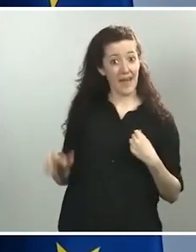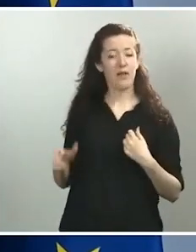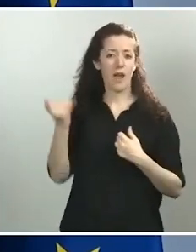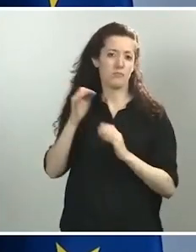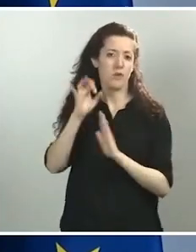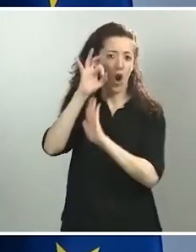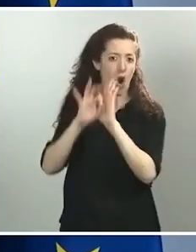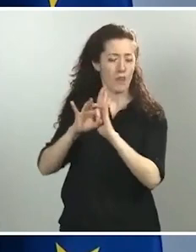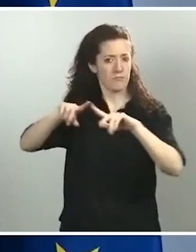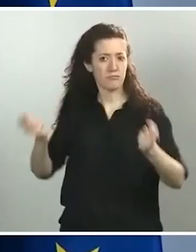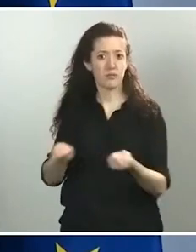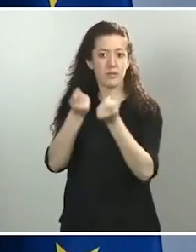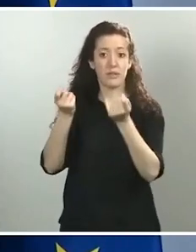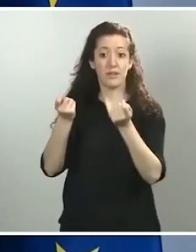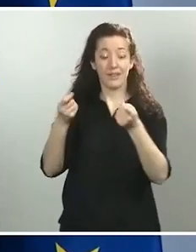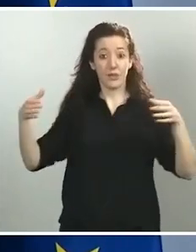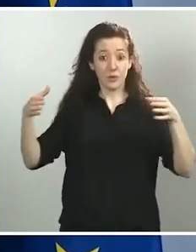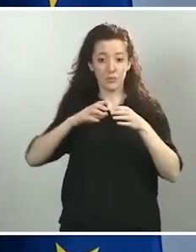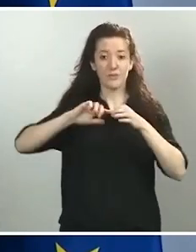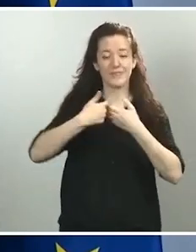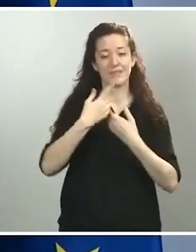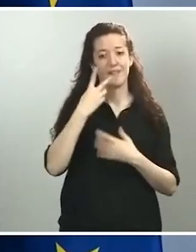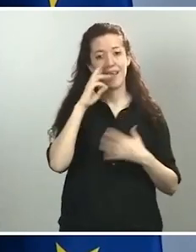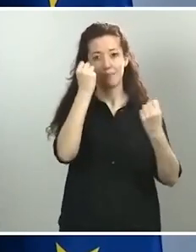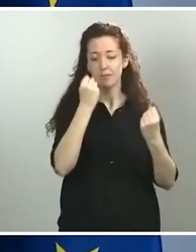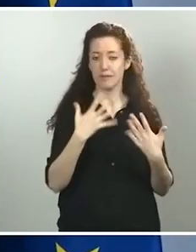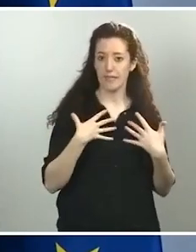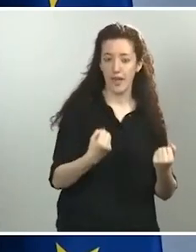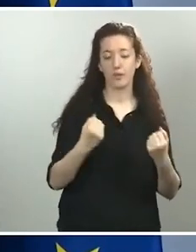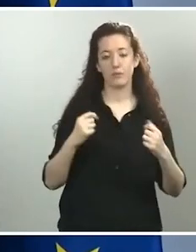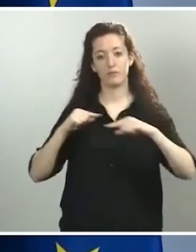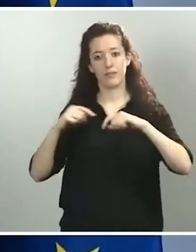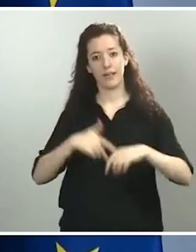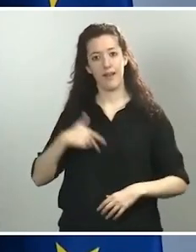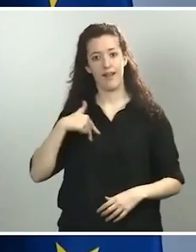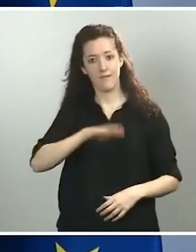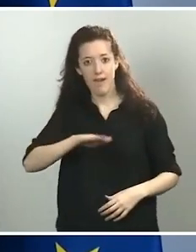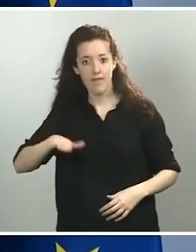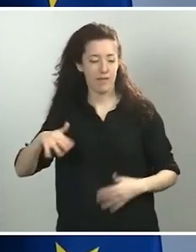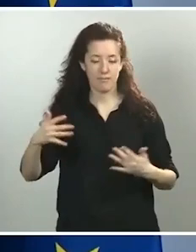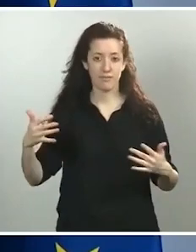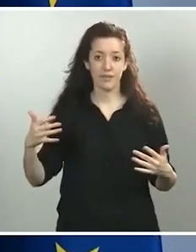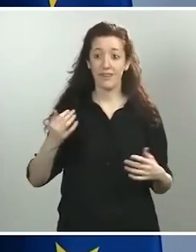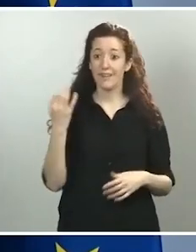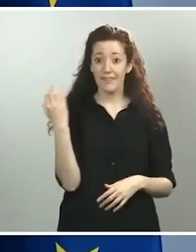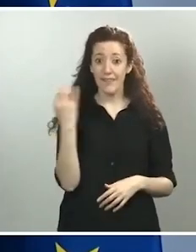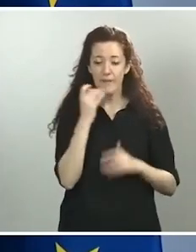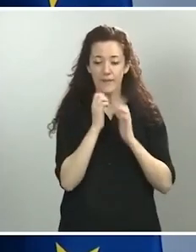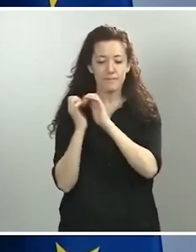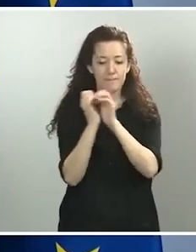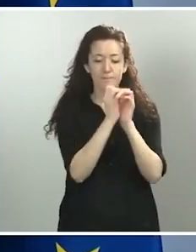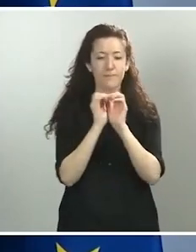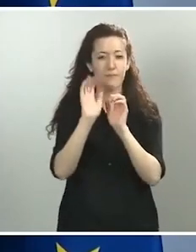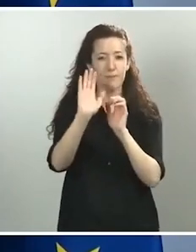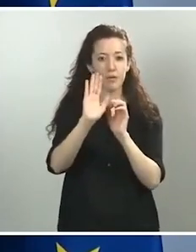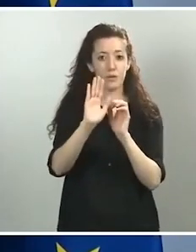los expertos sanitarios con la Dirección General de Infancia, tenía que terminar de regular y concretar lo que hoy